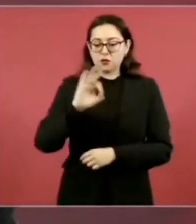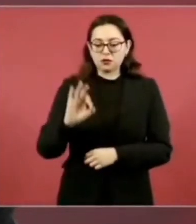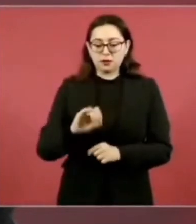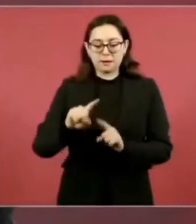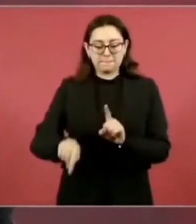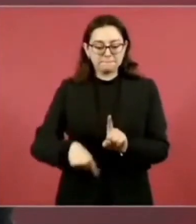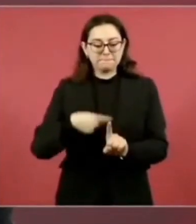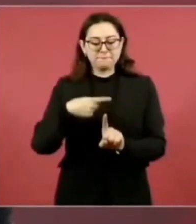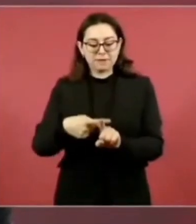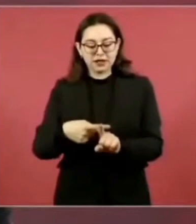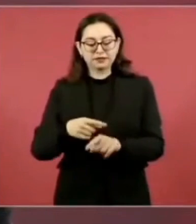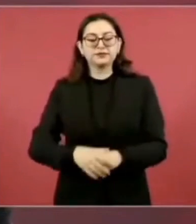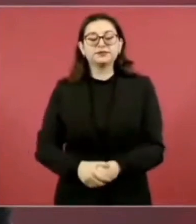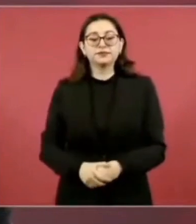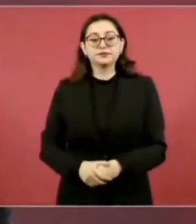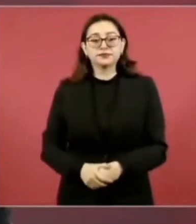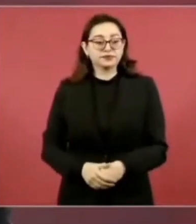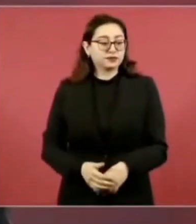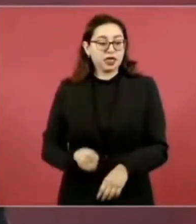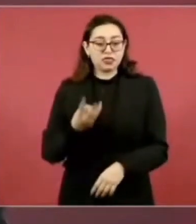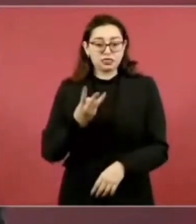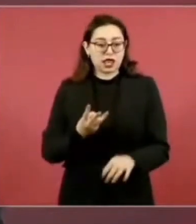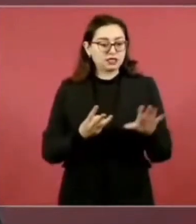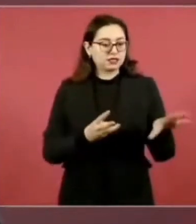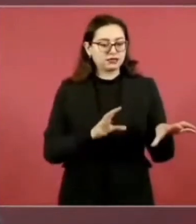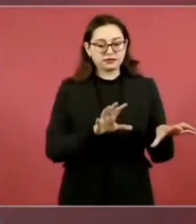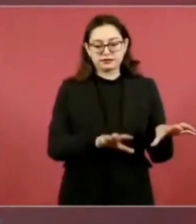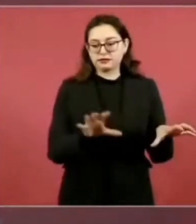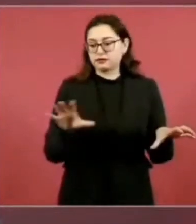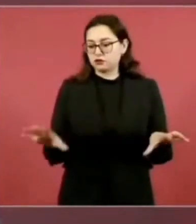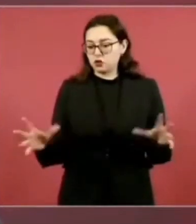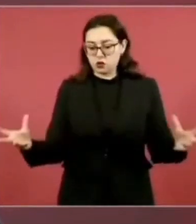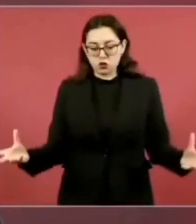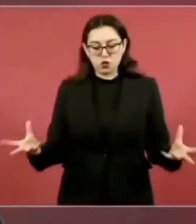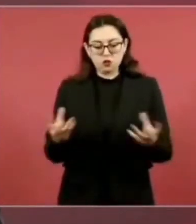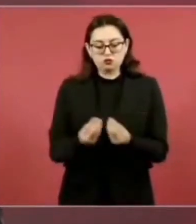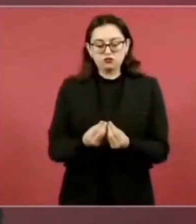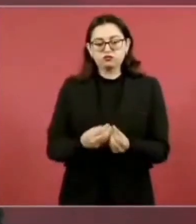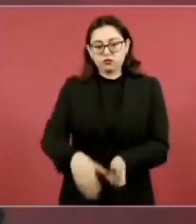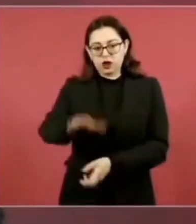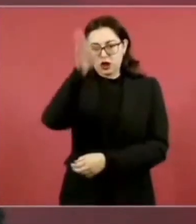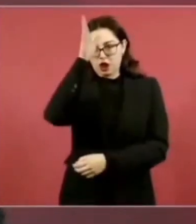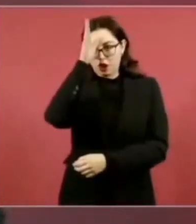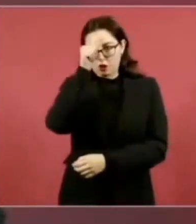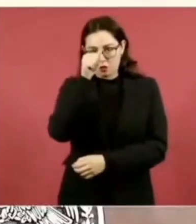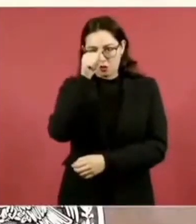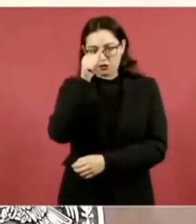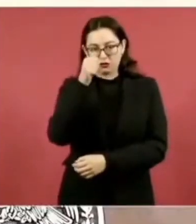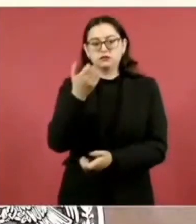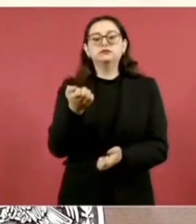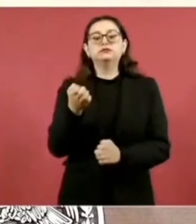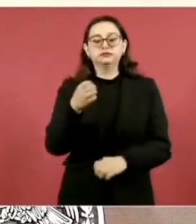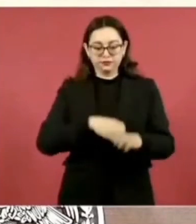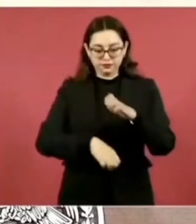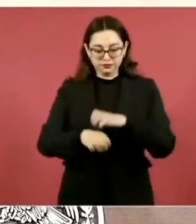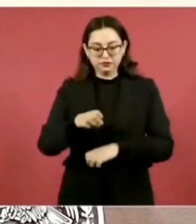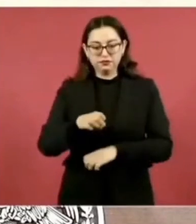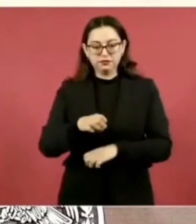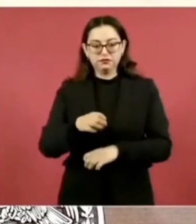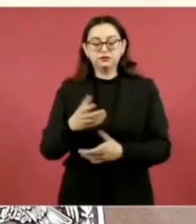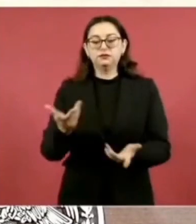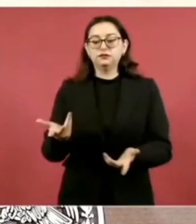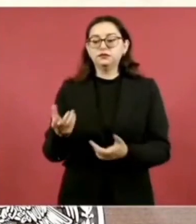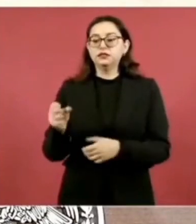acuerdo unánime es resultado de la colaboración y coordinación entre las organizaciones del sector privado, de la